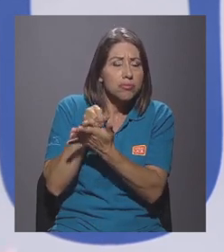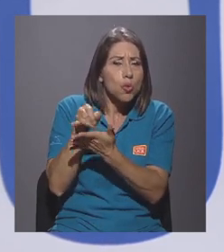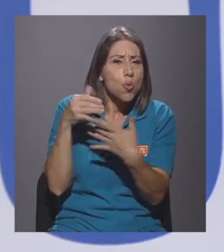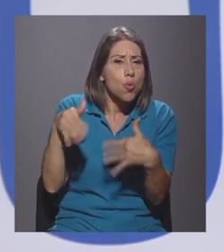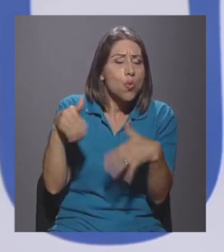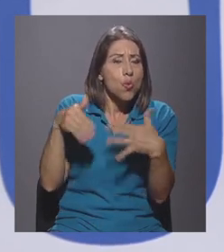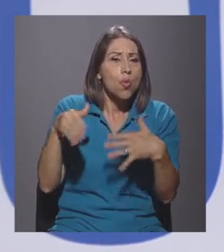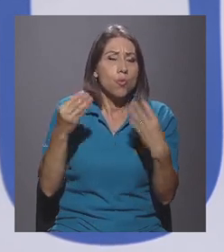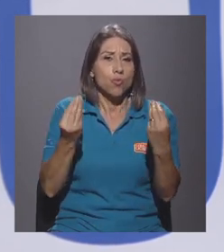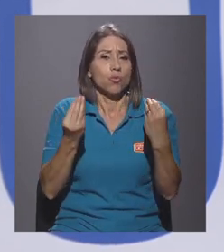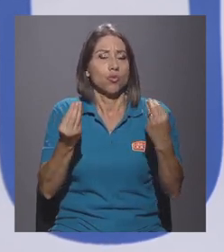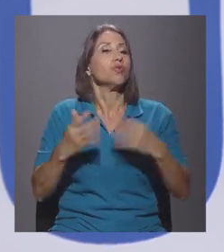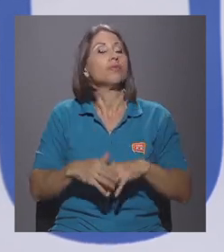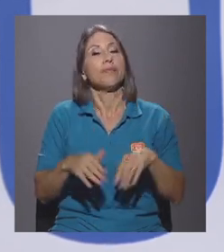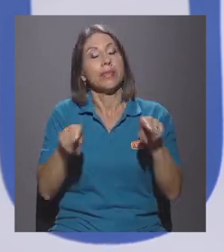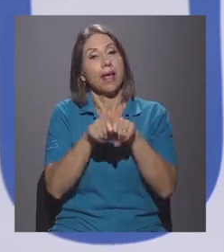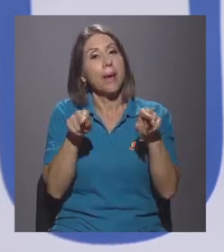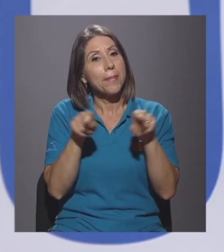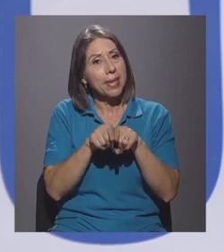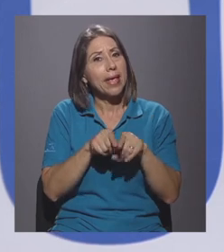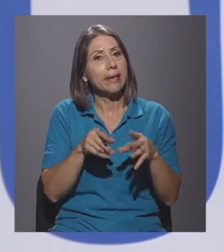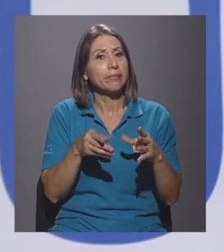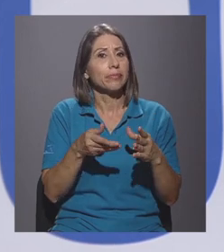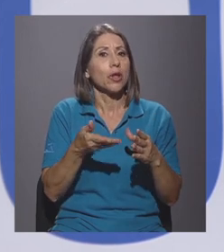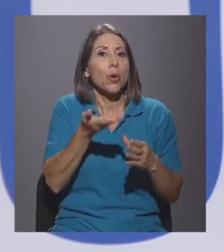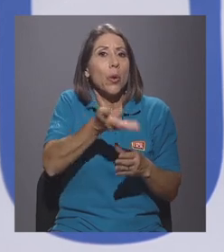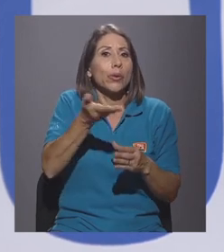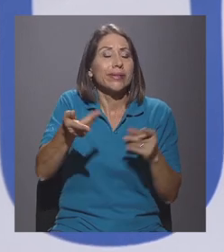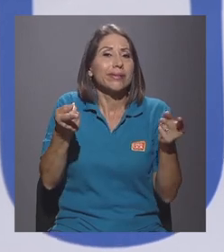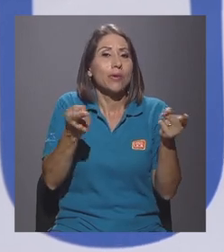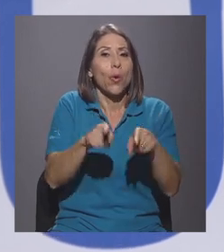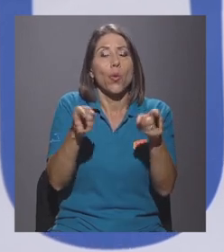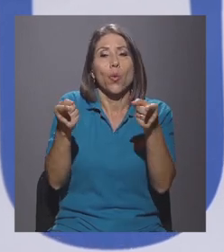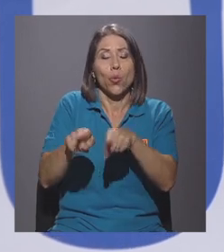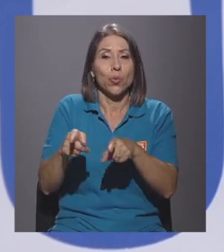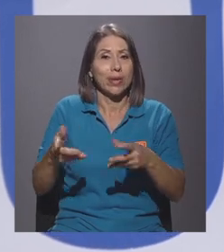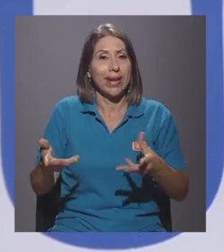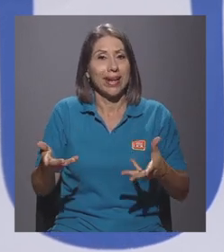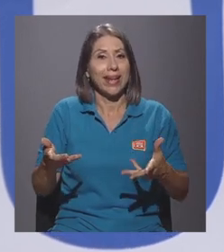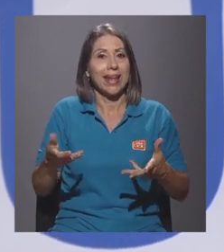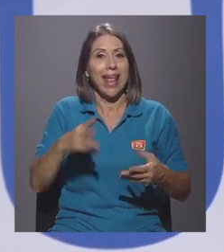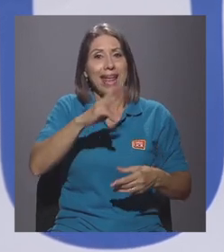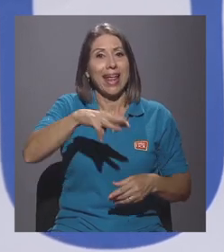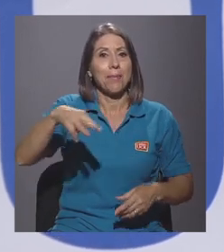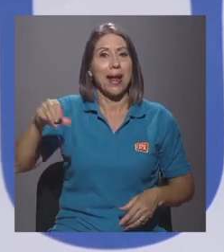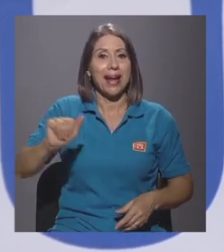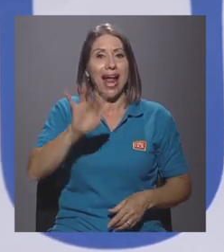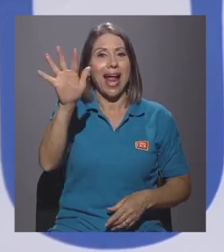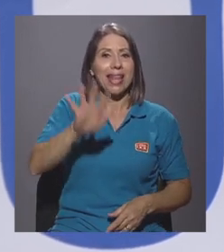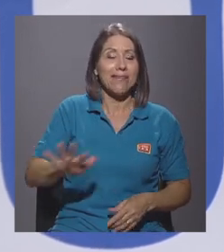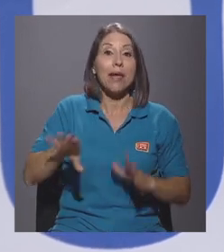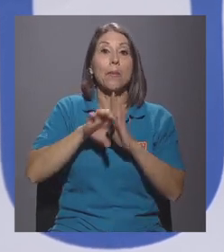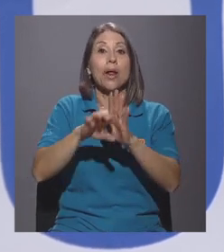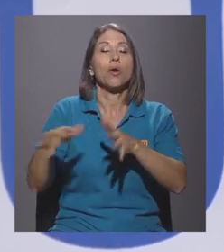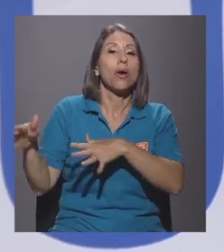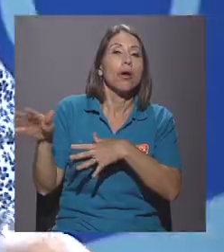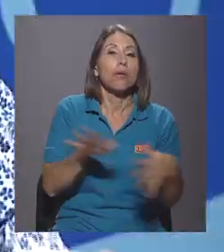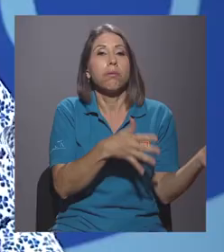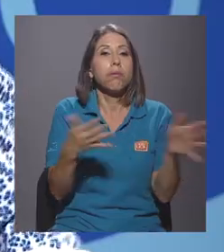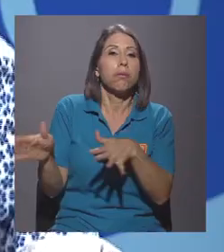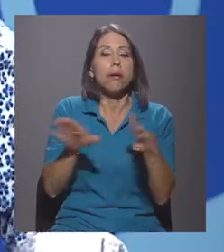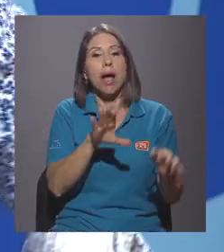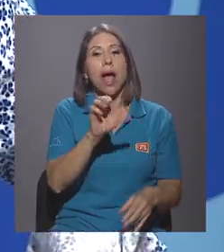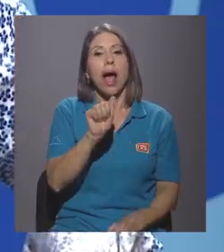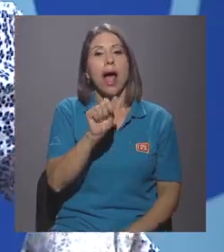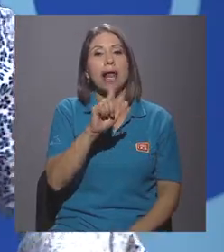extensivamente, y también fenómenos que ocurren en el mar Caribe, como los vientos alicios. Muy